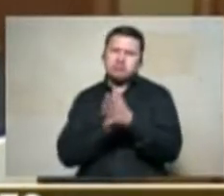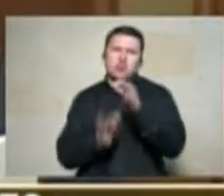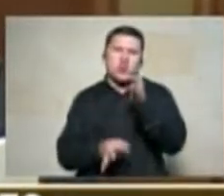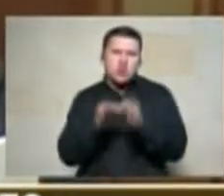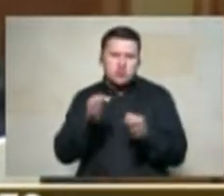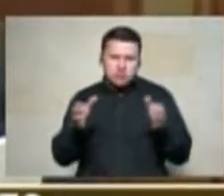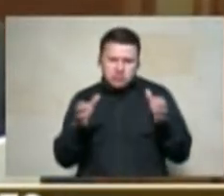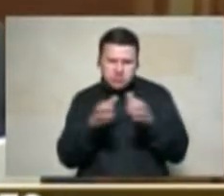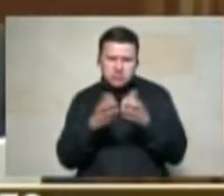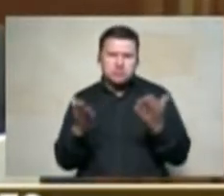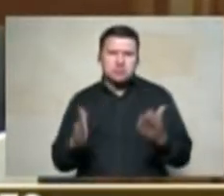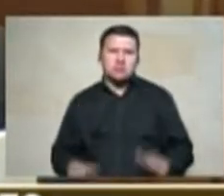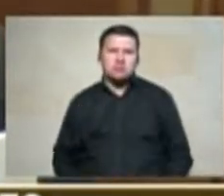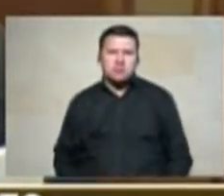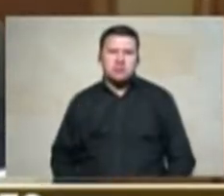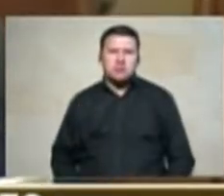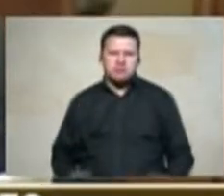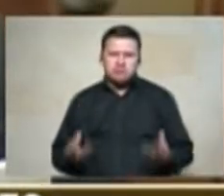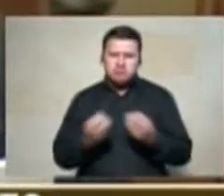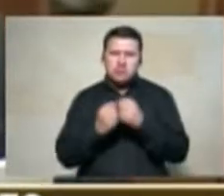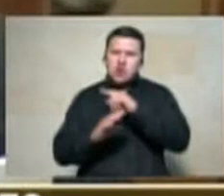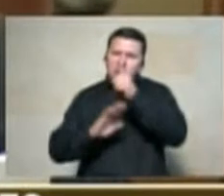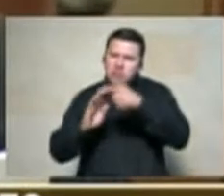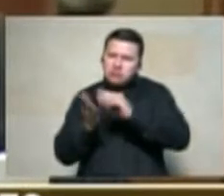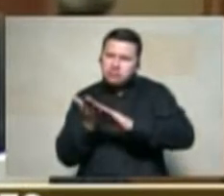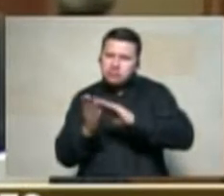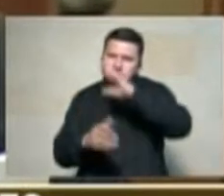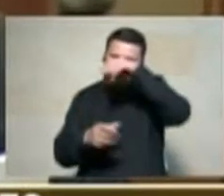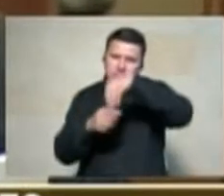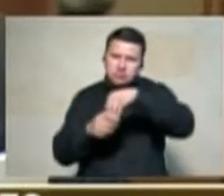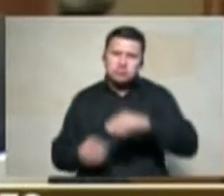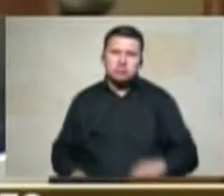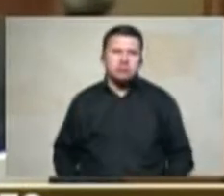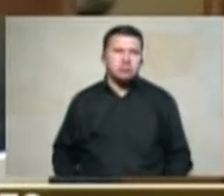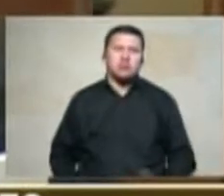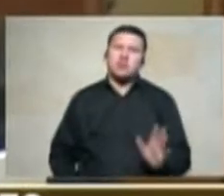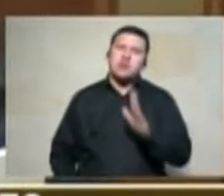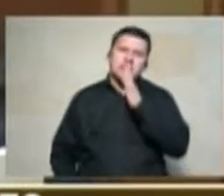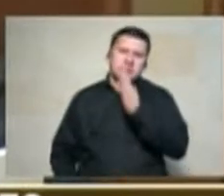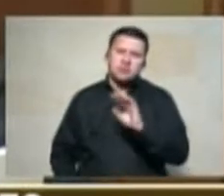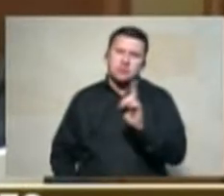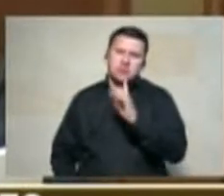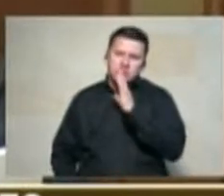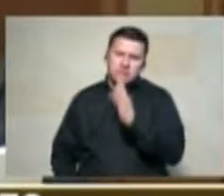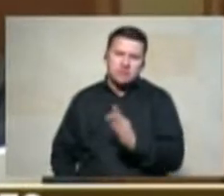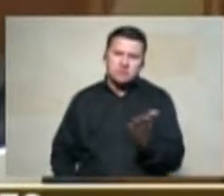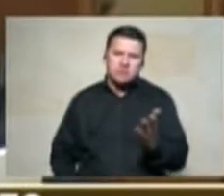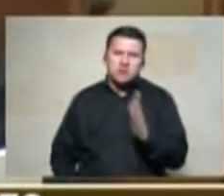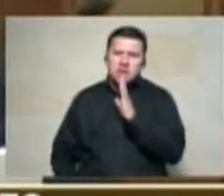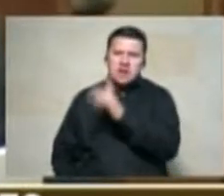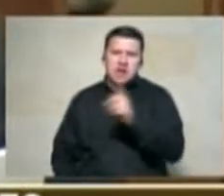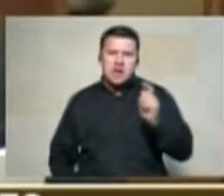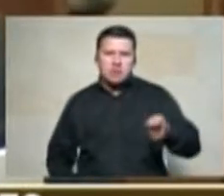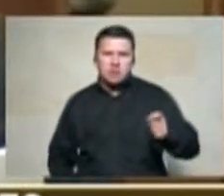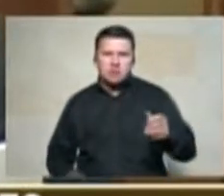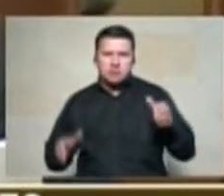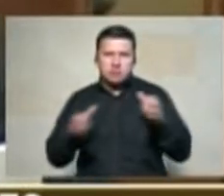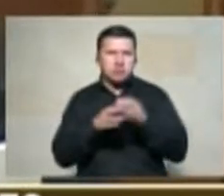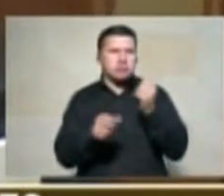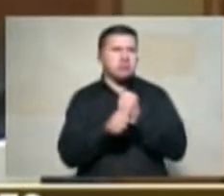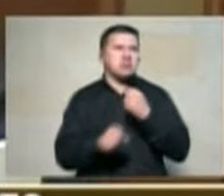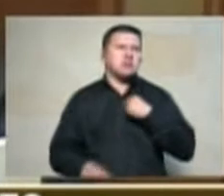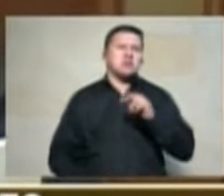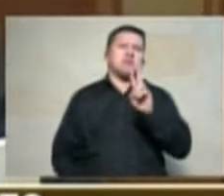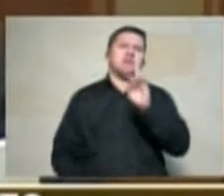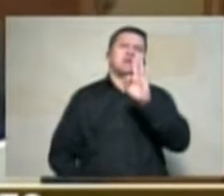reparación integral no es cierto que los abogados yo trabajé 23 años en el colectivo de